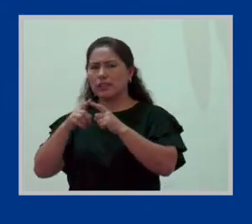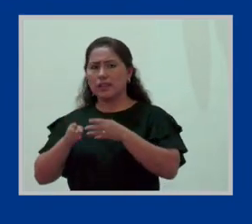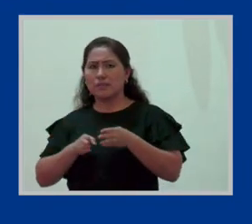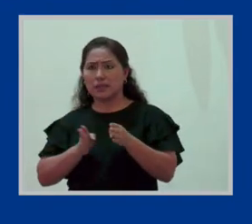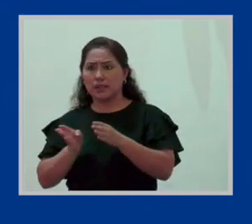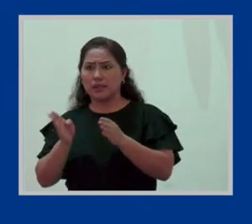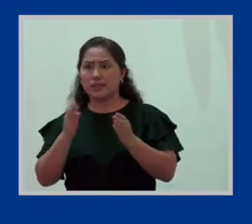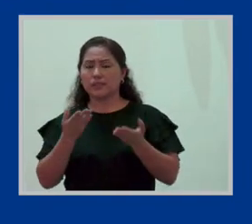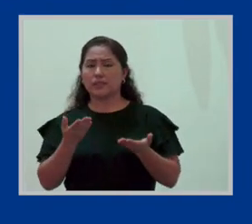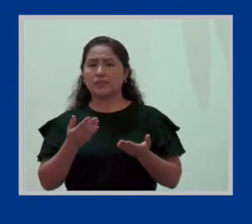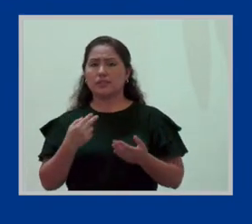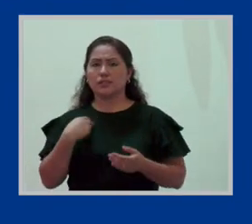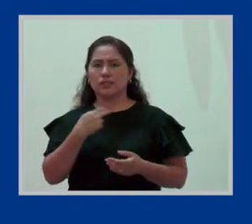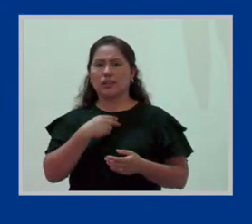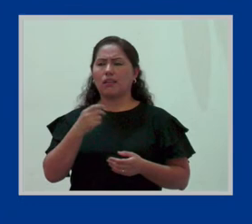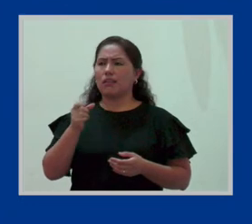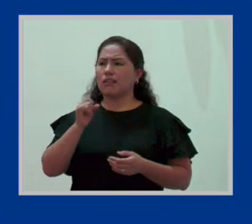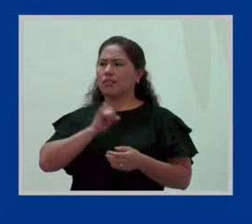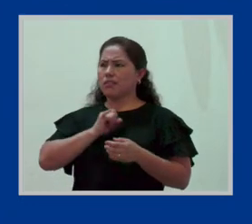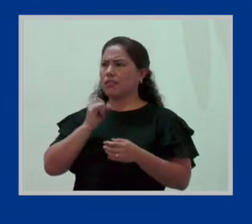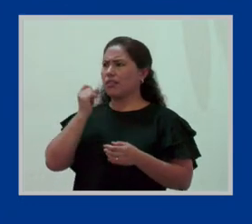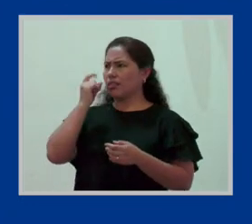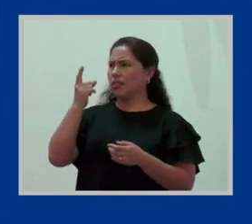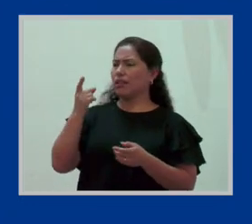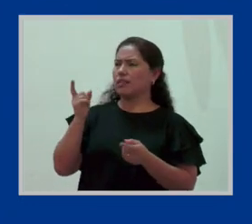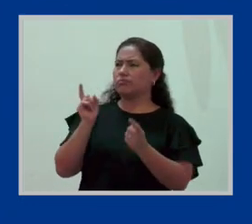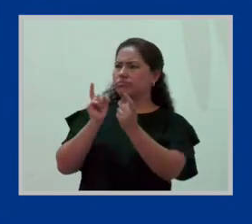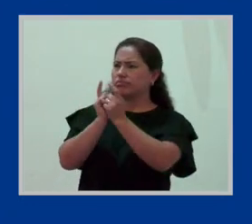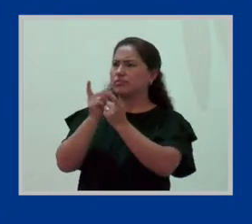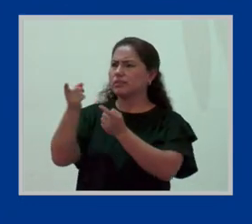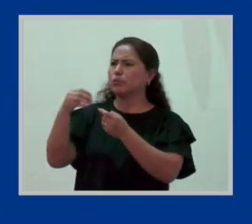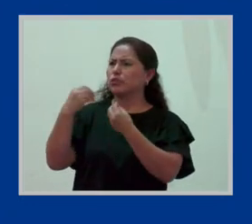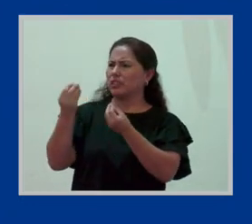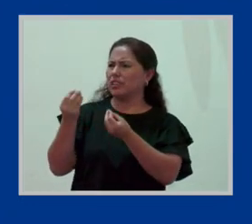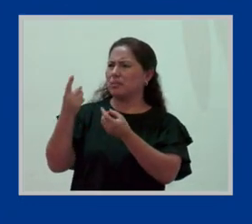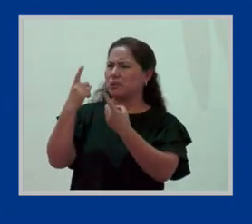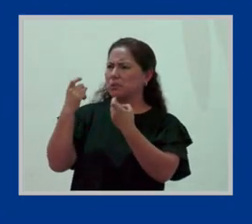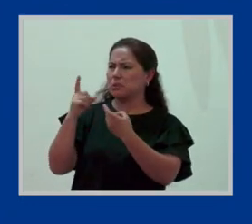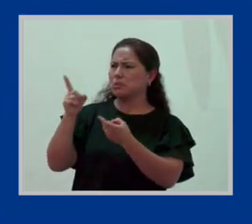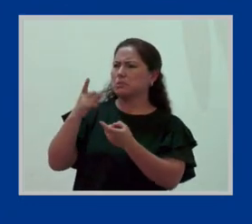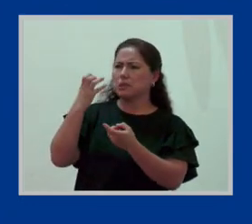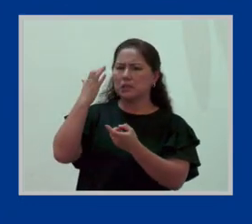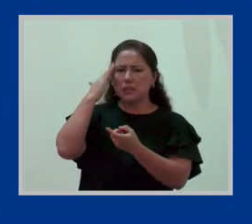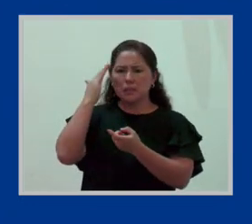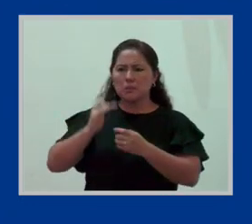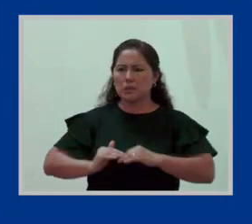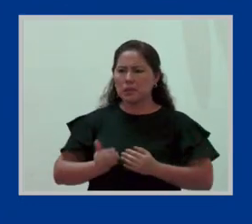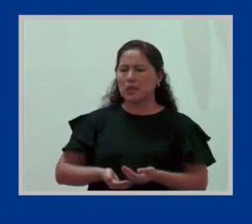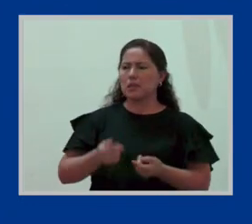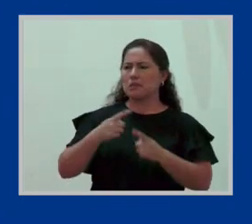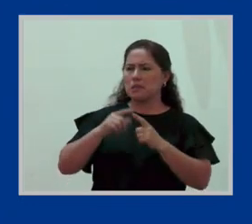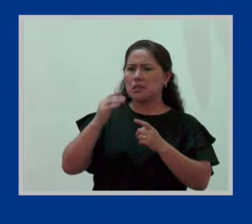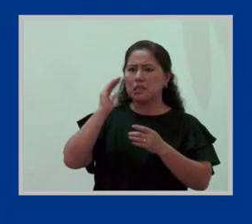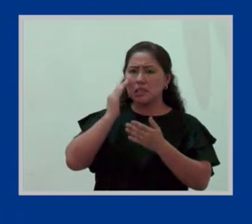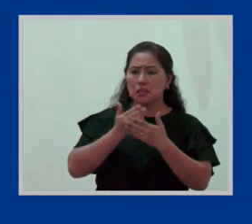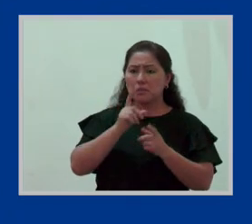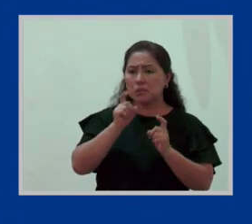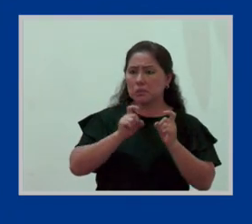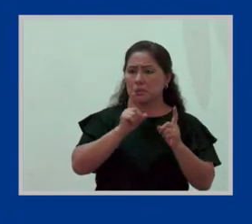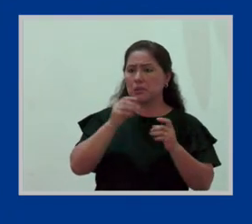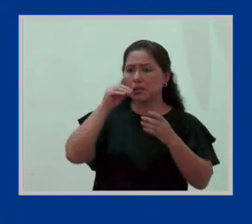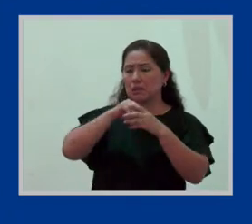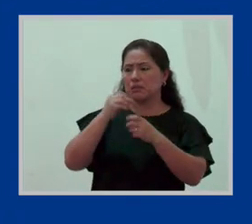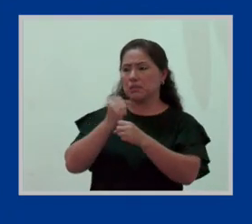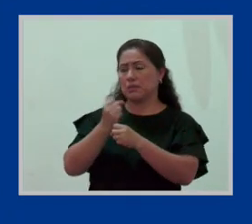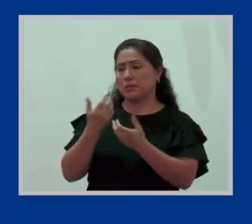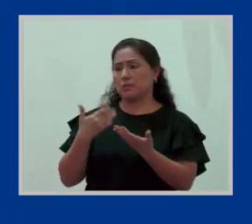identificar y hacer algo respecto a esa discriminación que está ocurriendo. También se le atribuye en